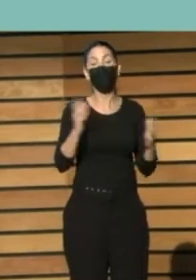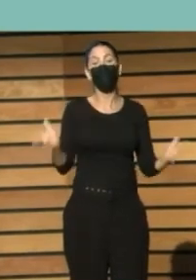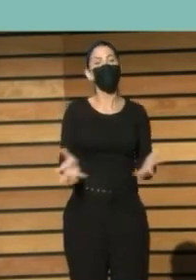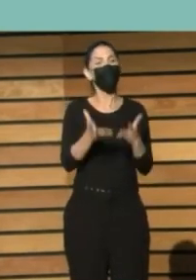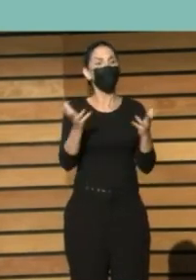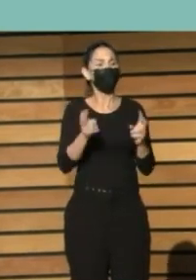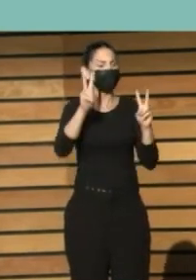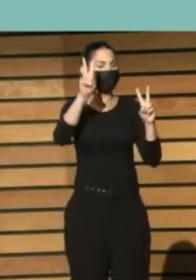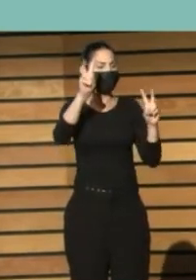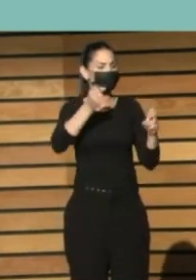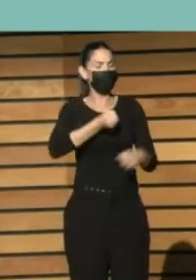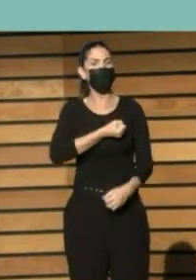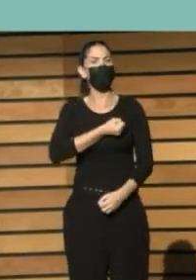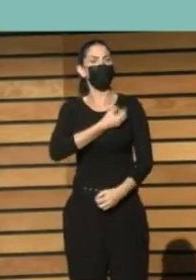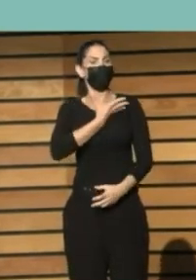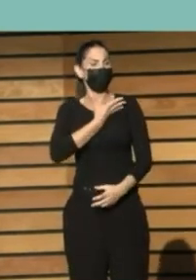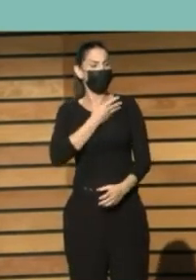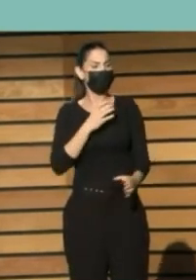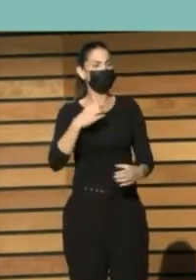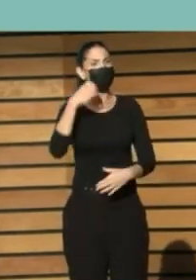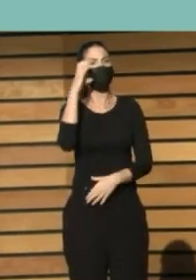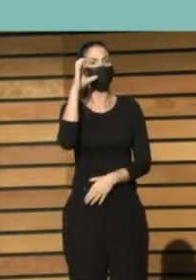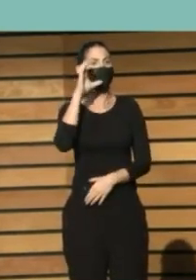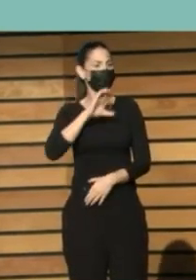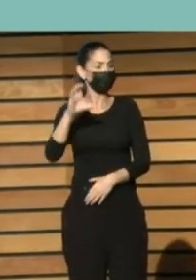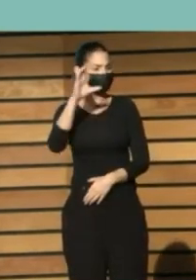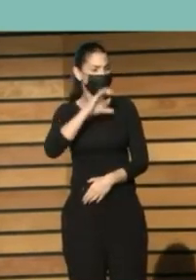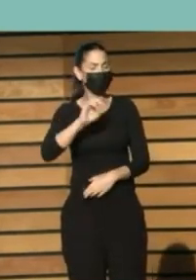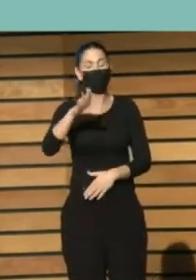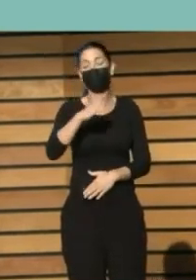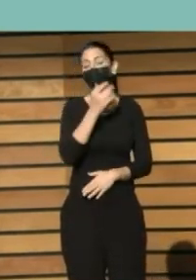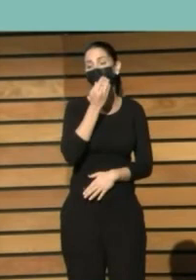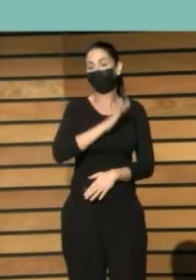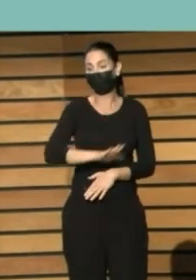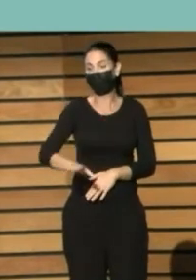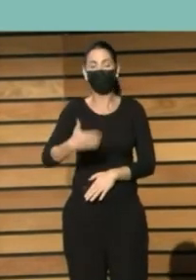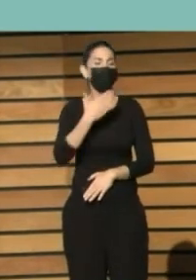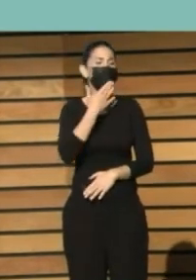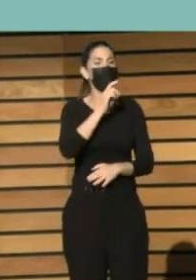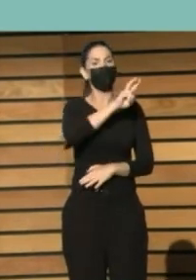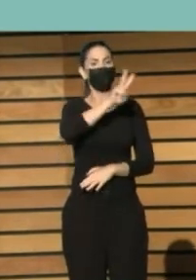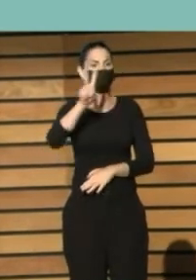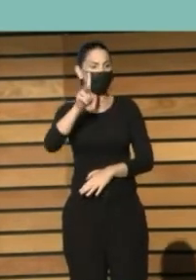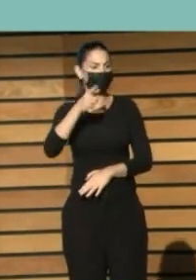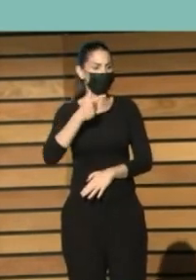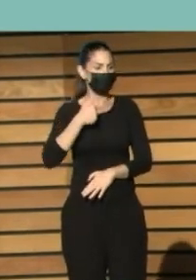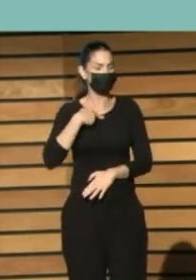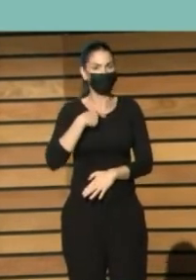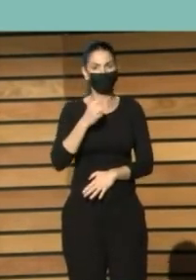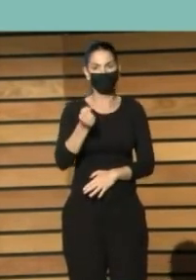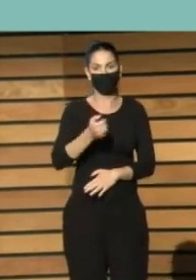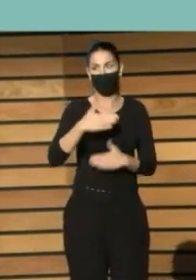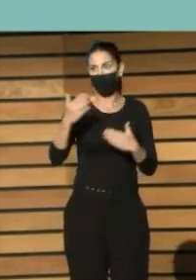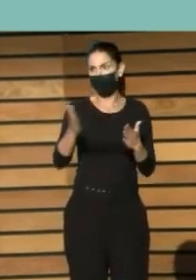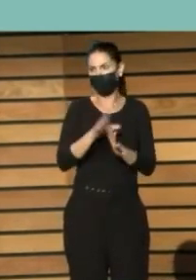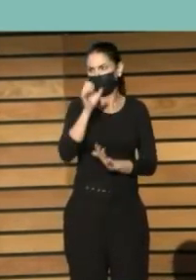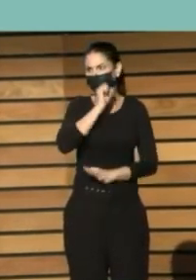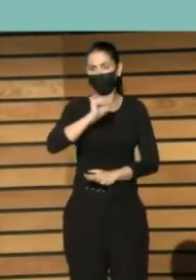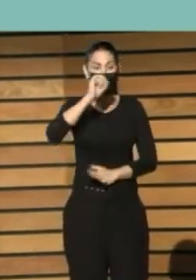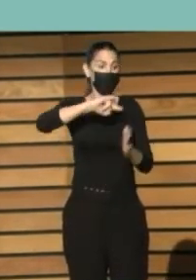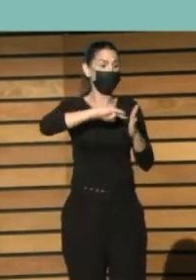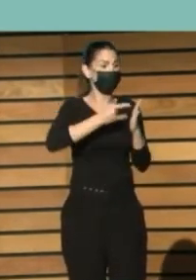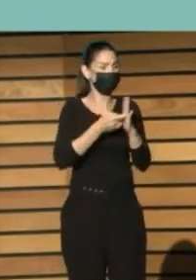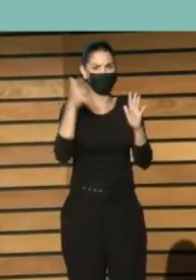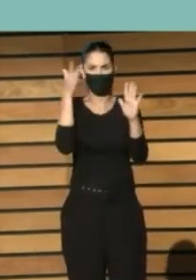las vocaciones científicas en niñas que tienen alrededor de 12 años, que es espectacular. Bueno, ahora me entretendría a explicar el proyecto y no puedo,